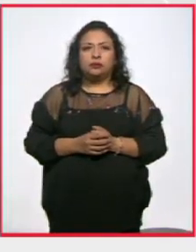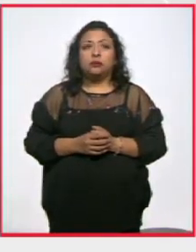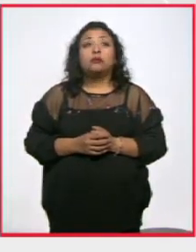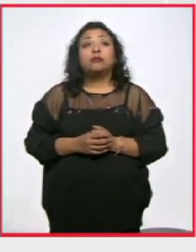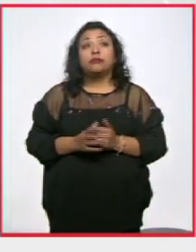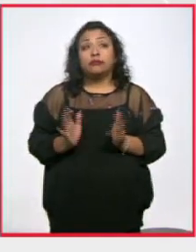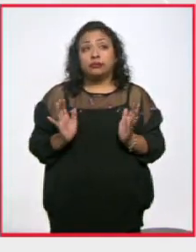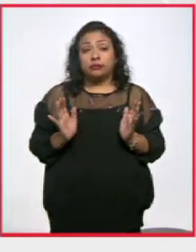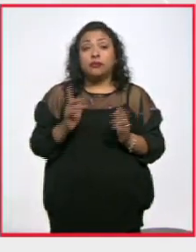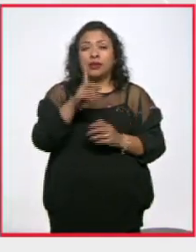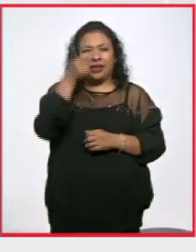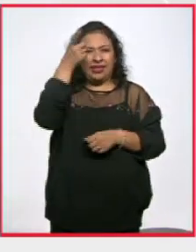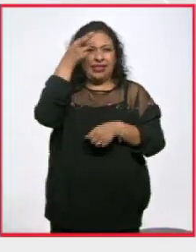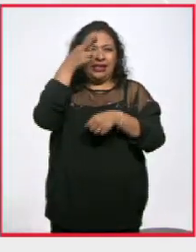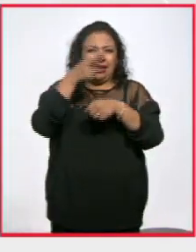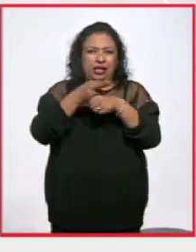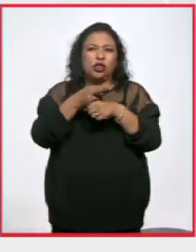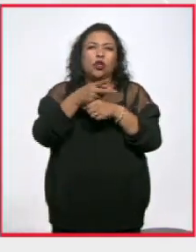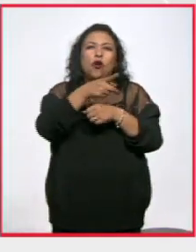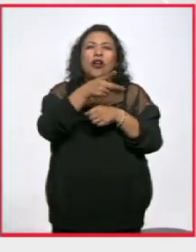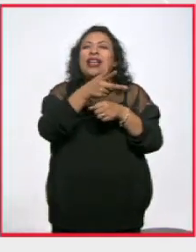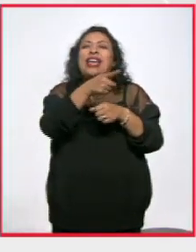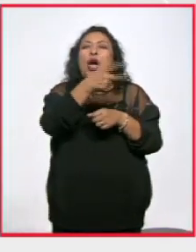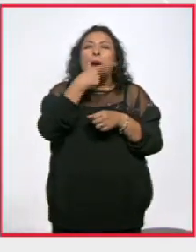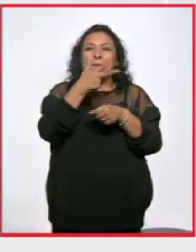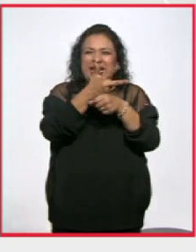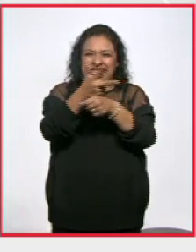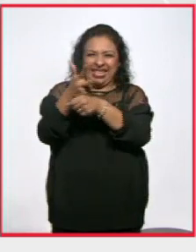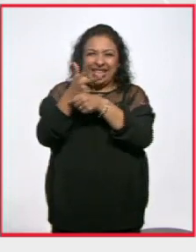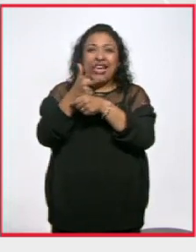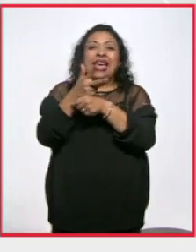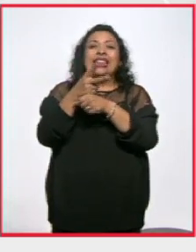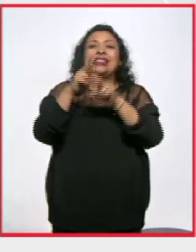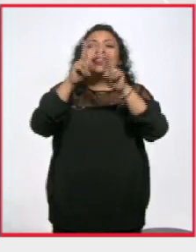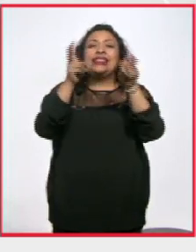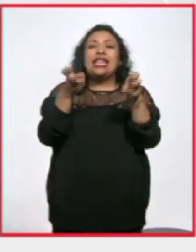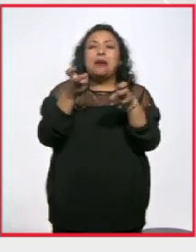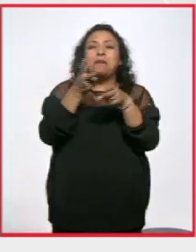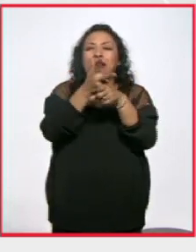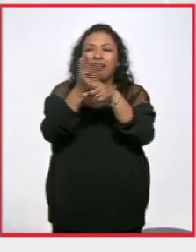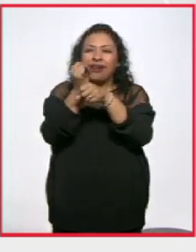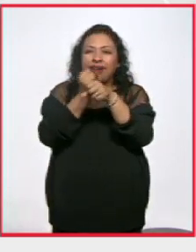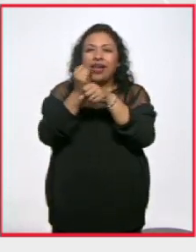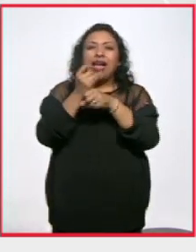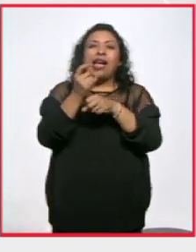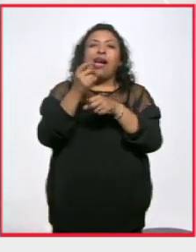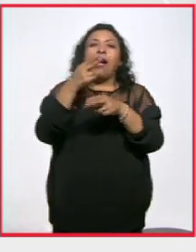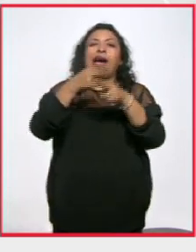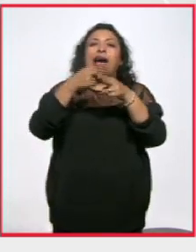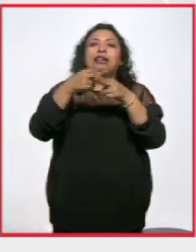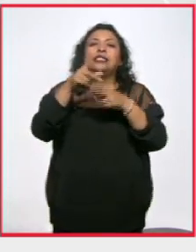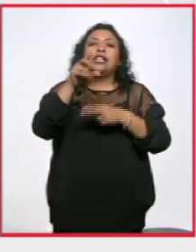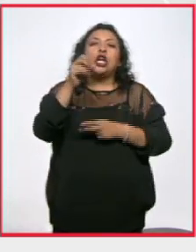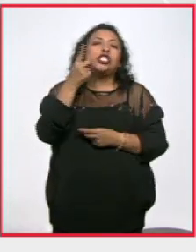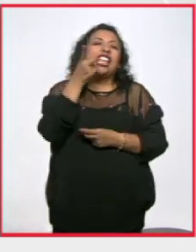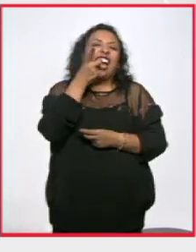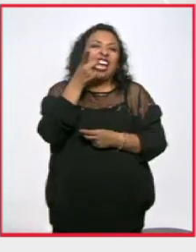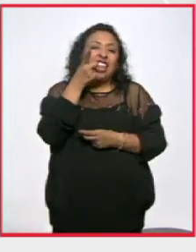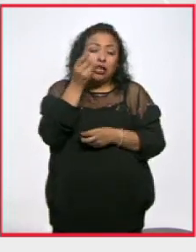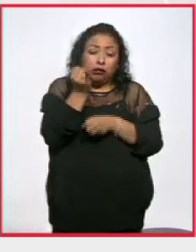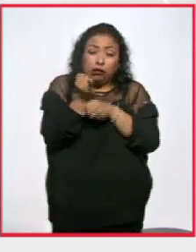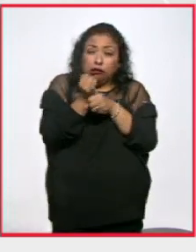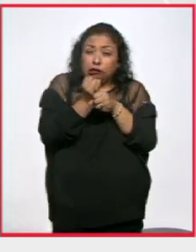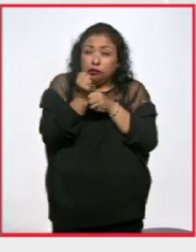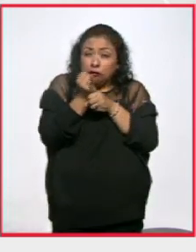Ewell es el director de Hasta los Dientes, es un documental que explora centralmente este caso de los jóvenes